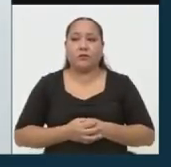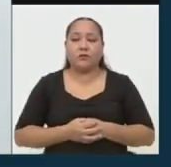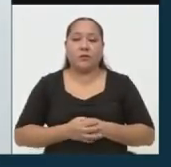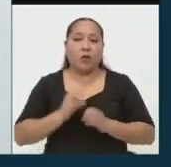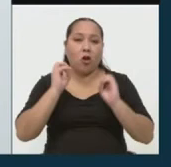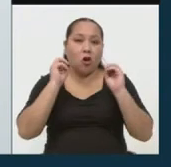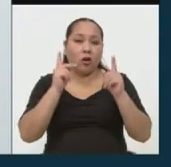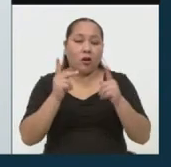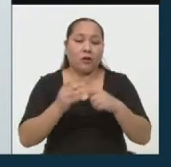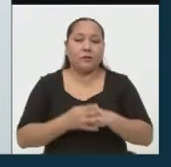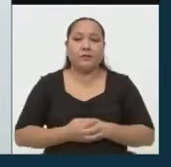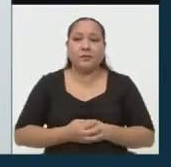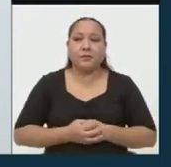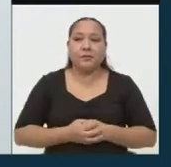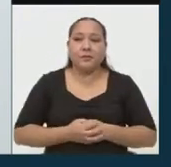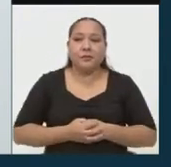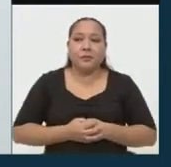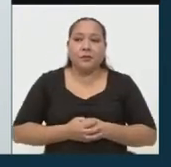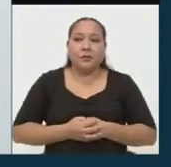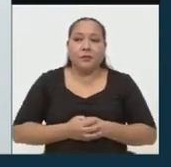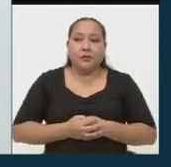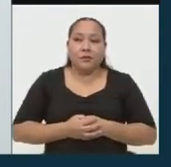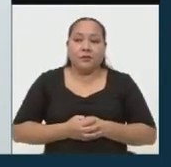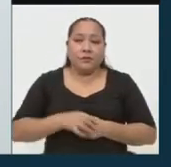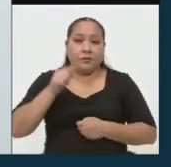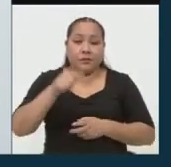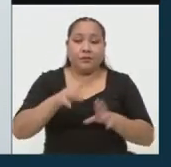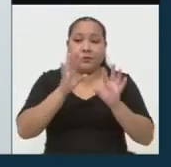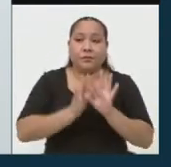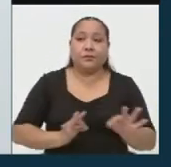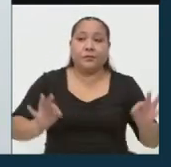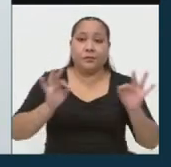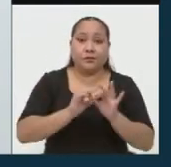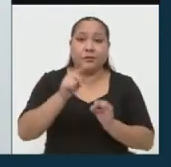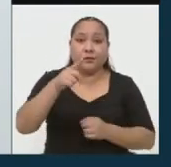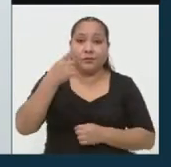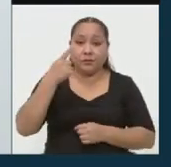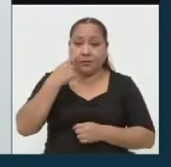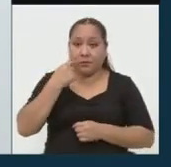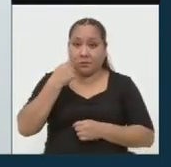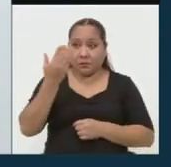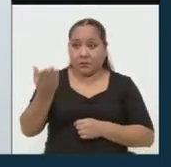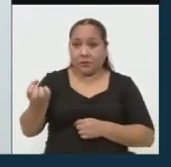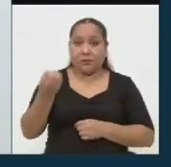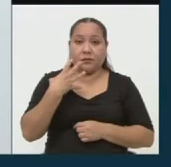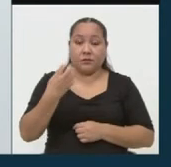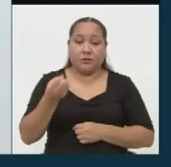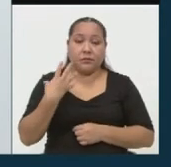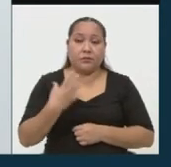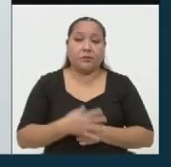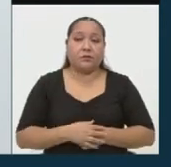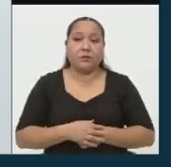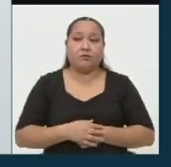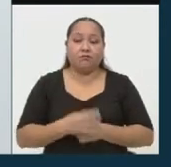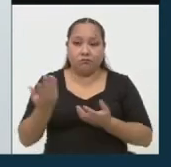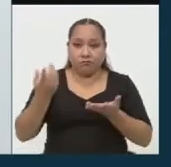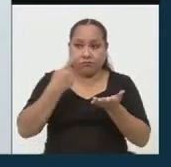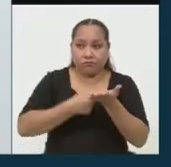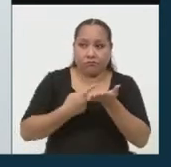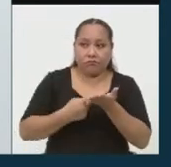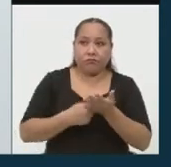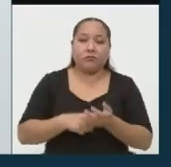Muy bien. Es muy importante lo que este señor nos trae a discutir.